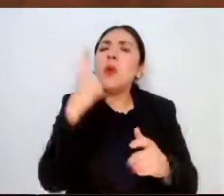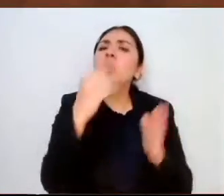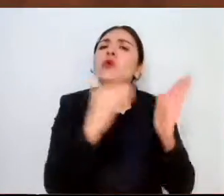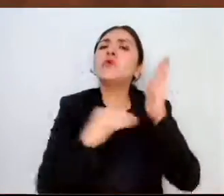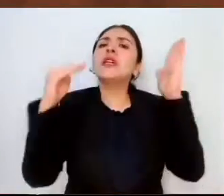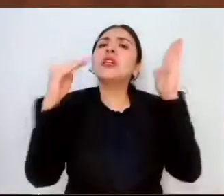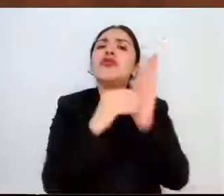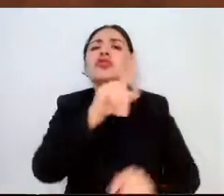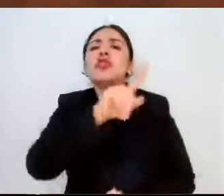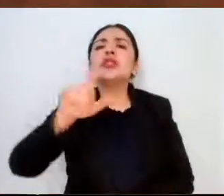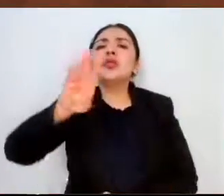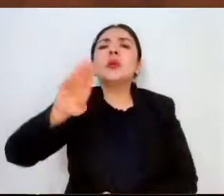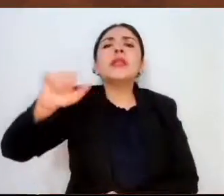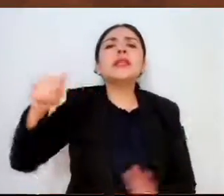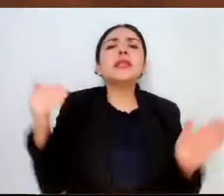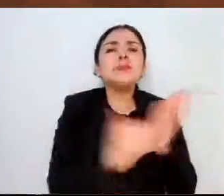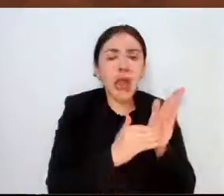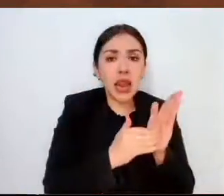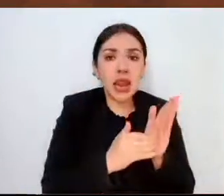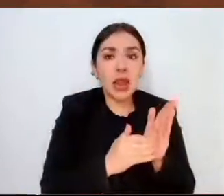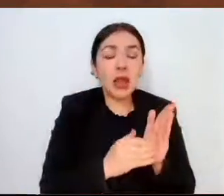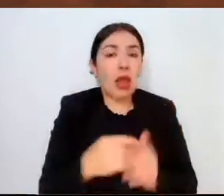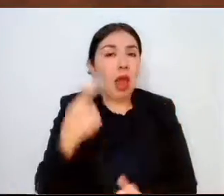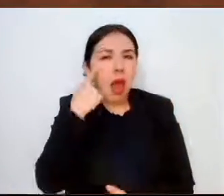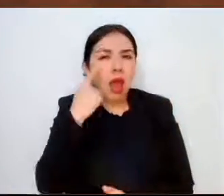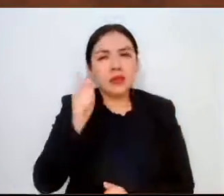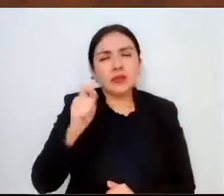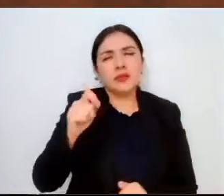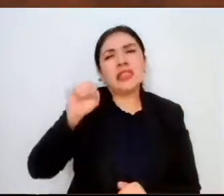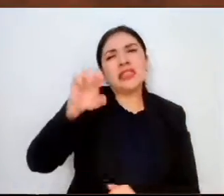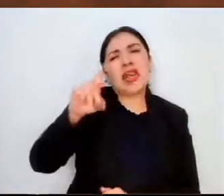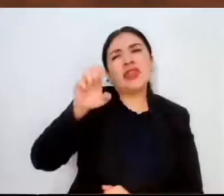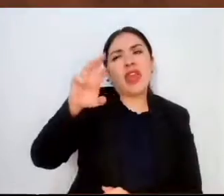796 mil toneladas, según los datos de la SADER.